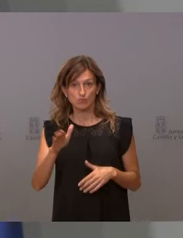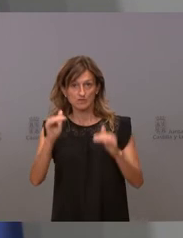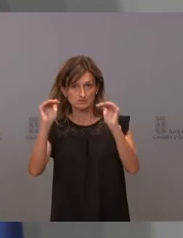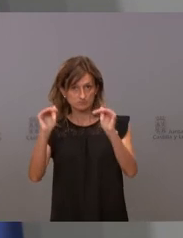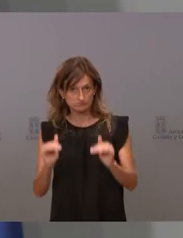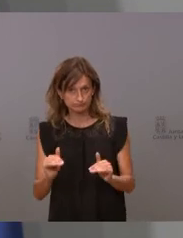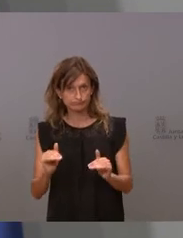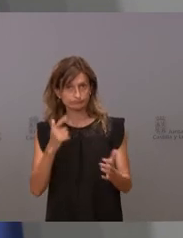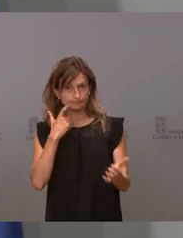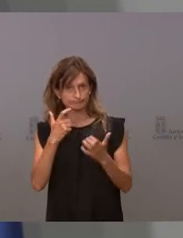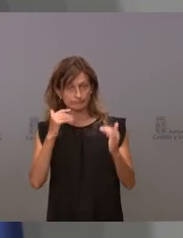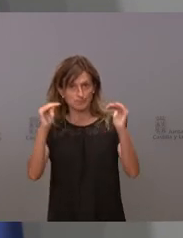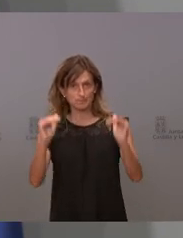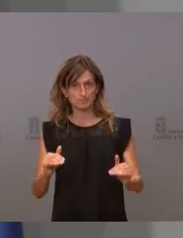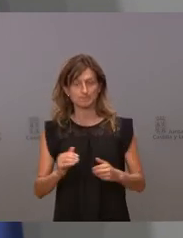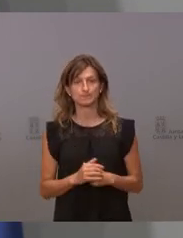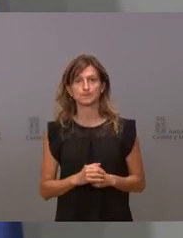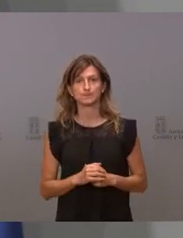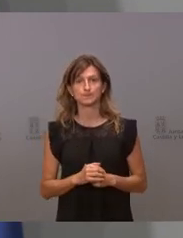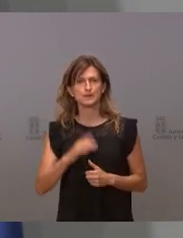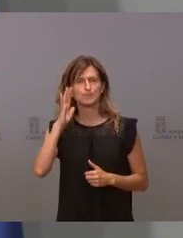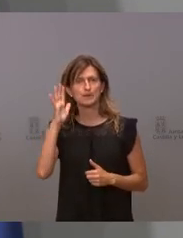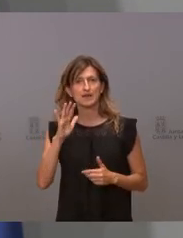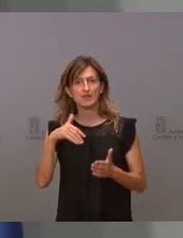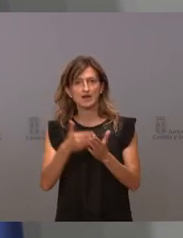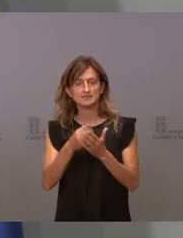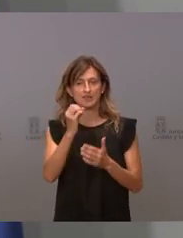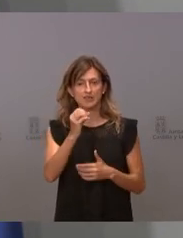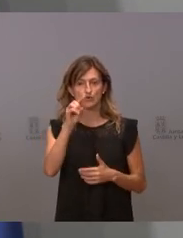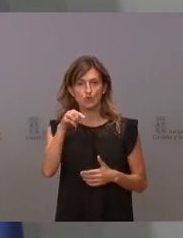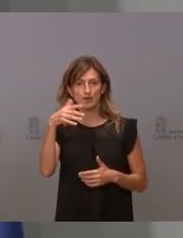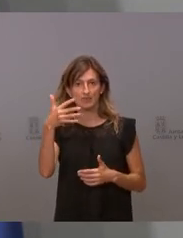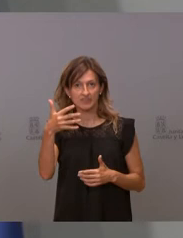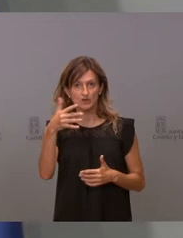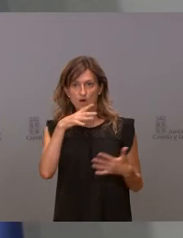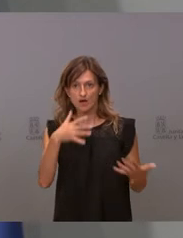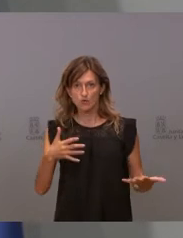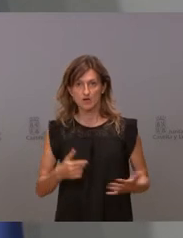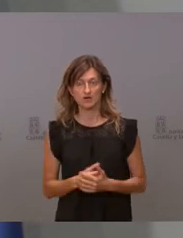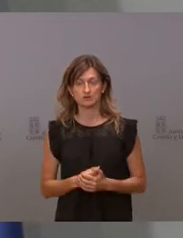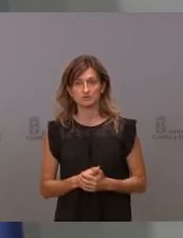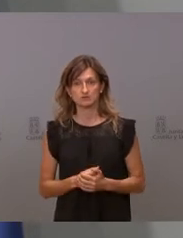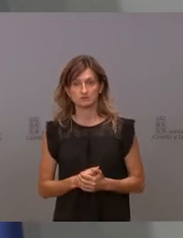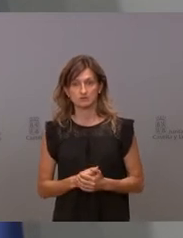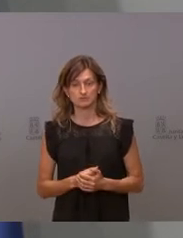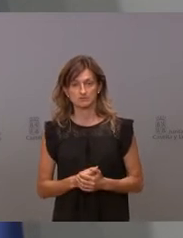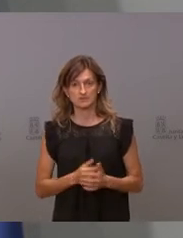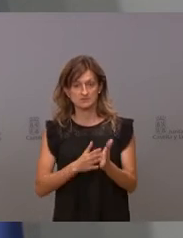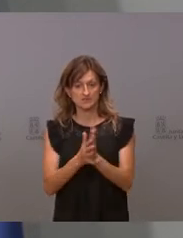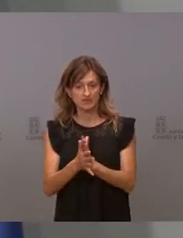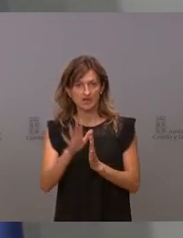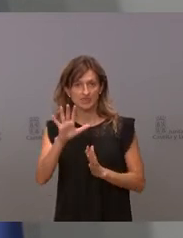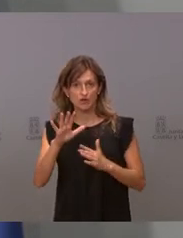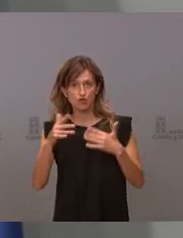disminuido de manera notable, me parece que hasta el 0.5, estamos en este momento, entre 5 y 10 veces ha bajado la